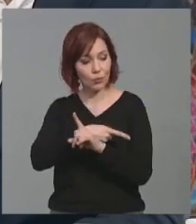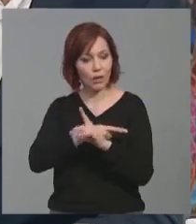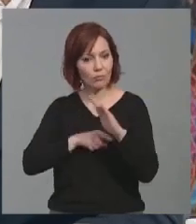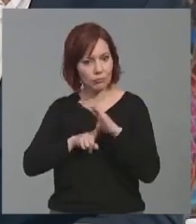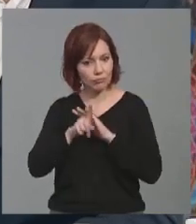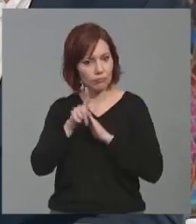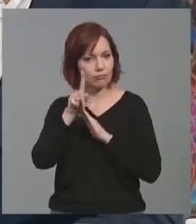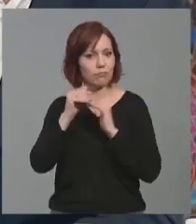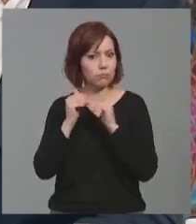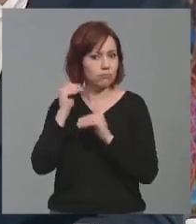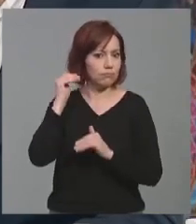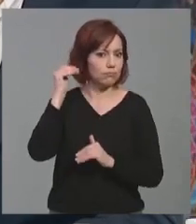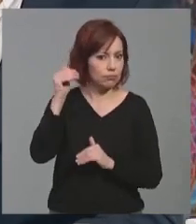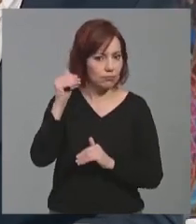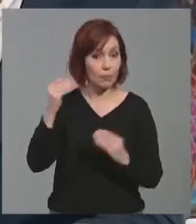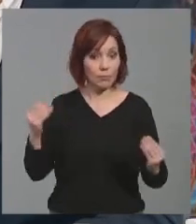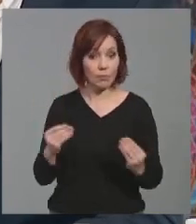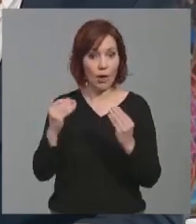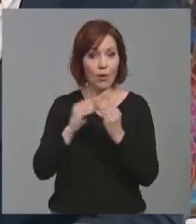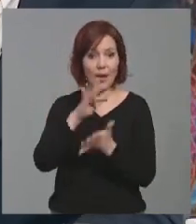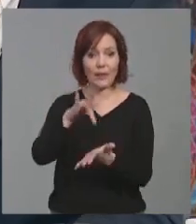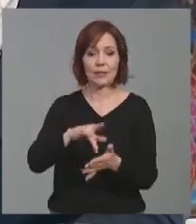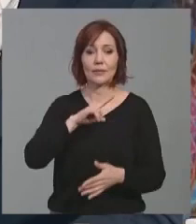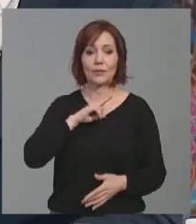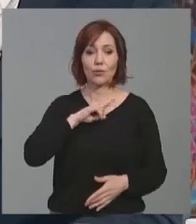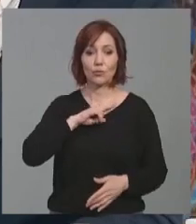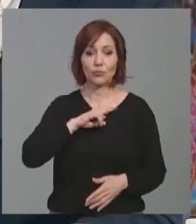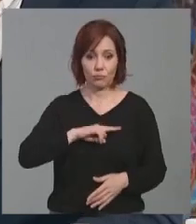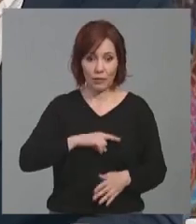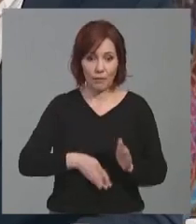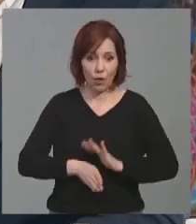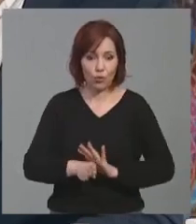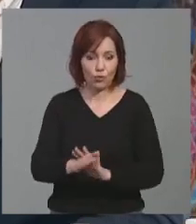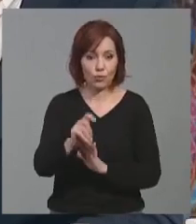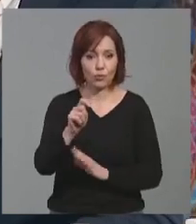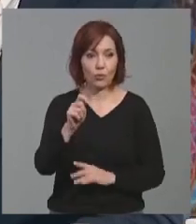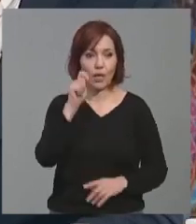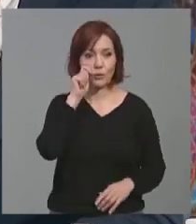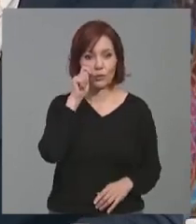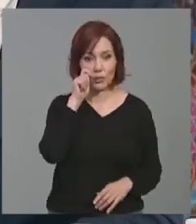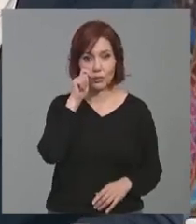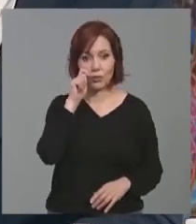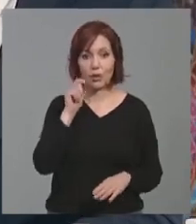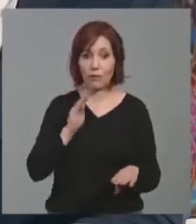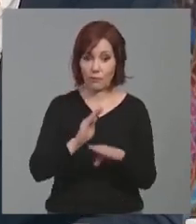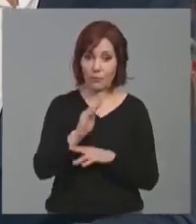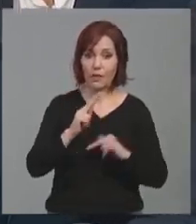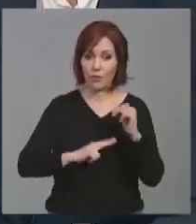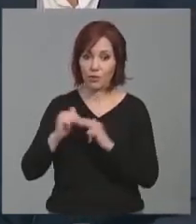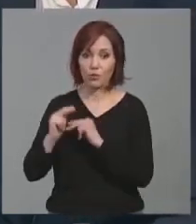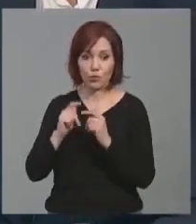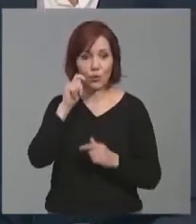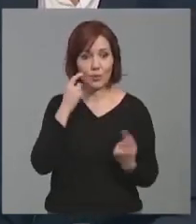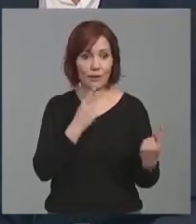escalón más en los cimientos de un destino turístico que necesita, lógicamente, también inversión en infraestructura turística. Claro, se lo iba a preguntar,